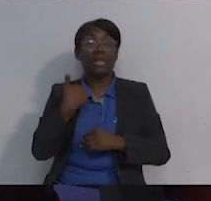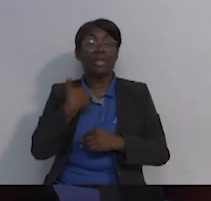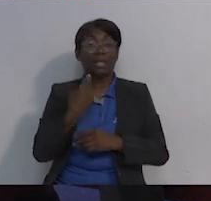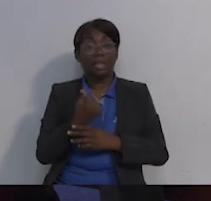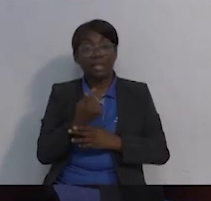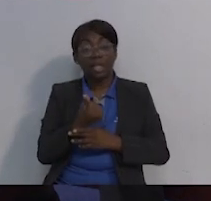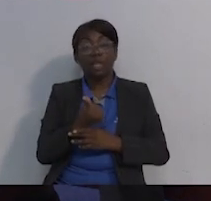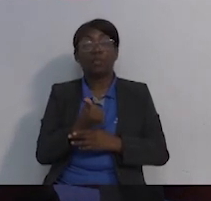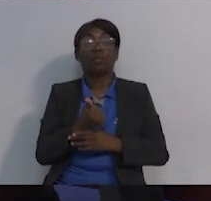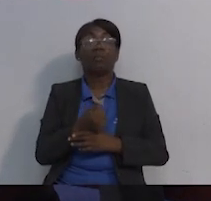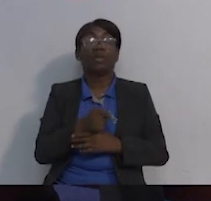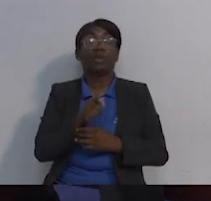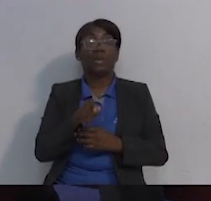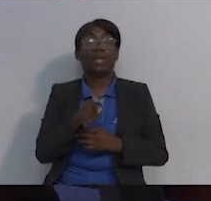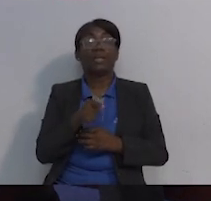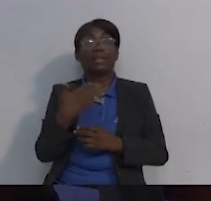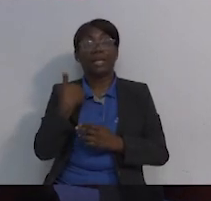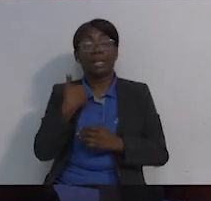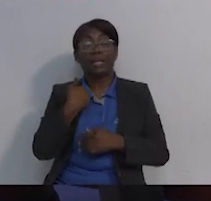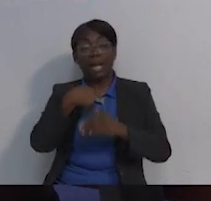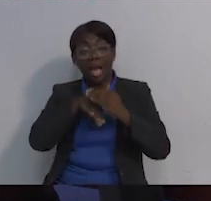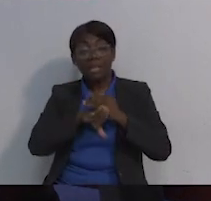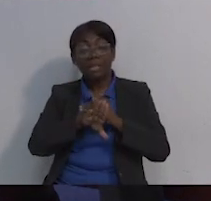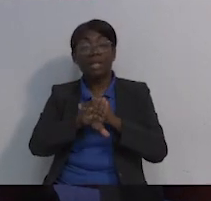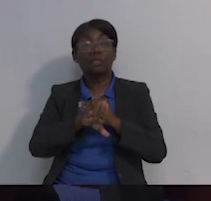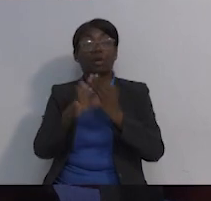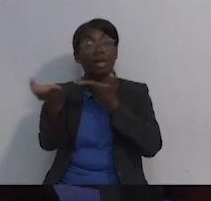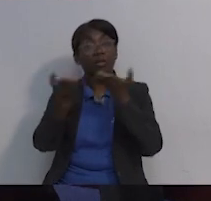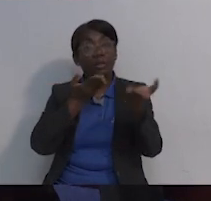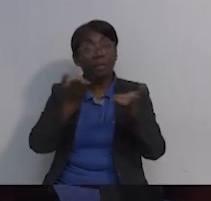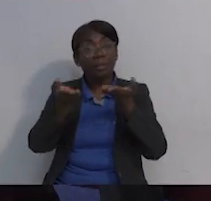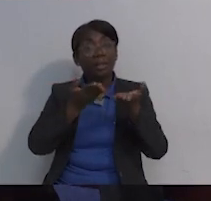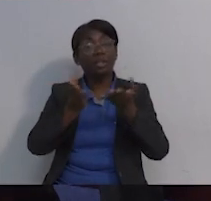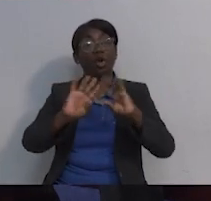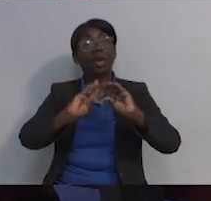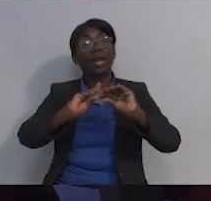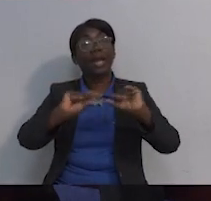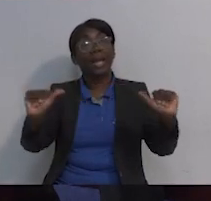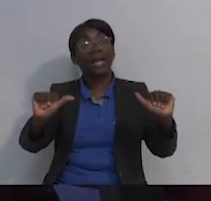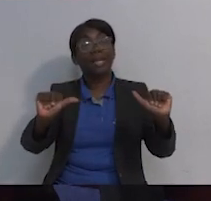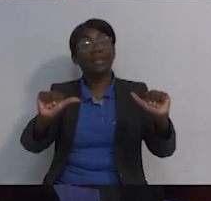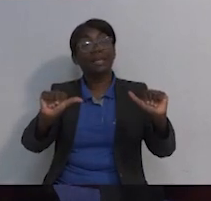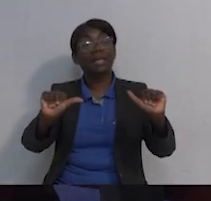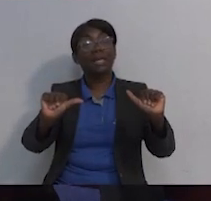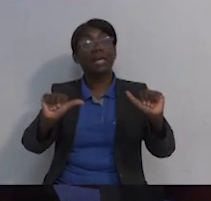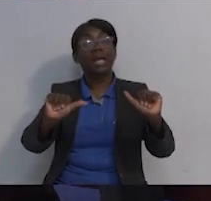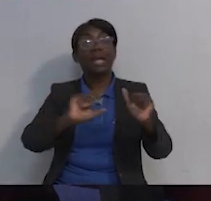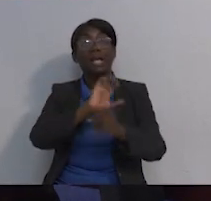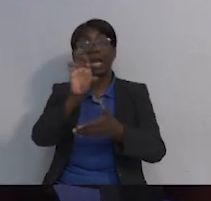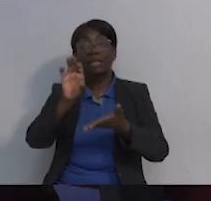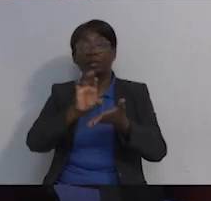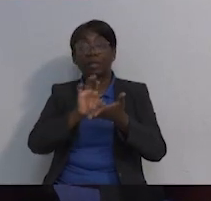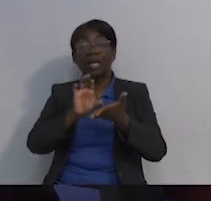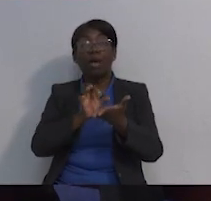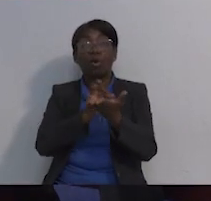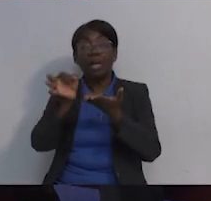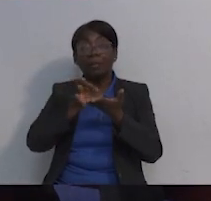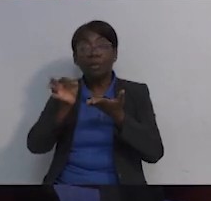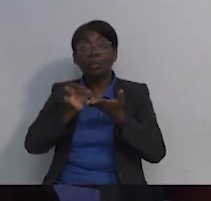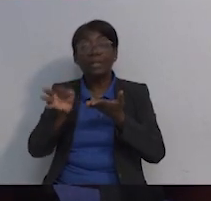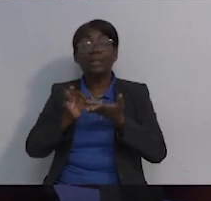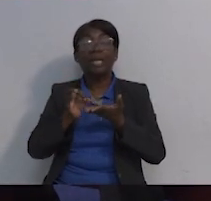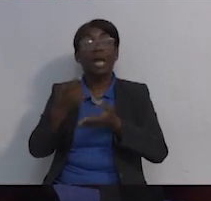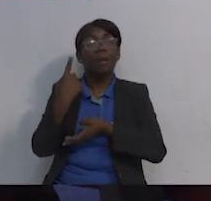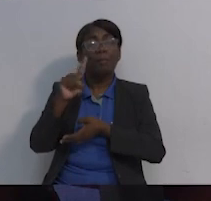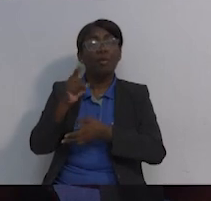importante que tengan acceso a aquellos servicios que se pueden dar gratuitos en el Estado, ¿verdad?